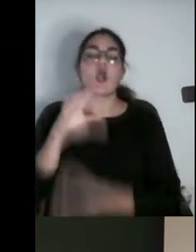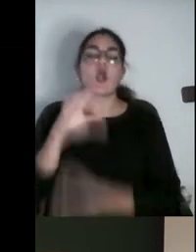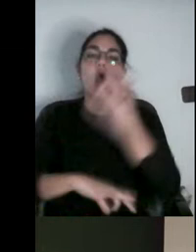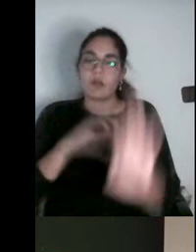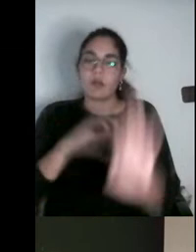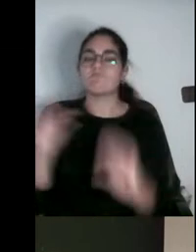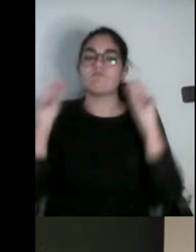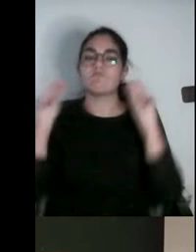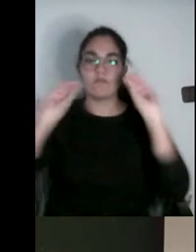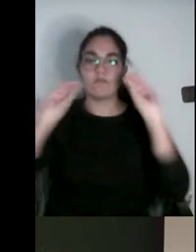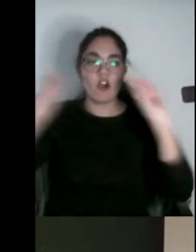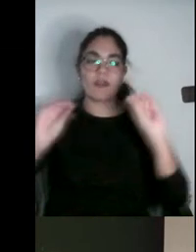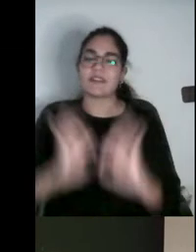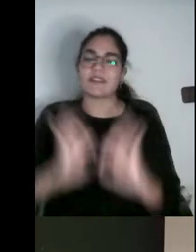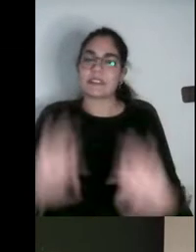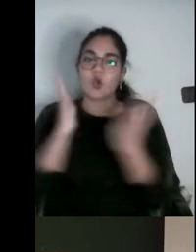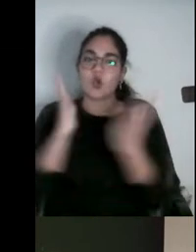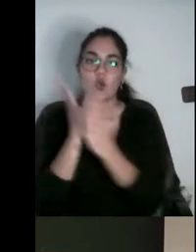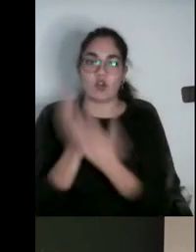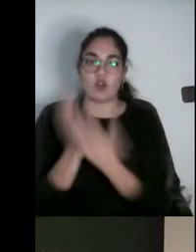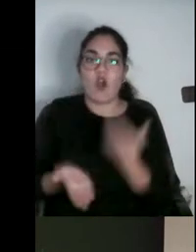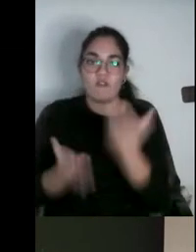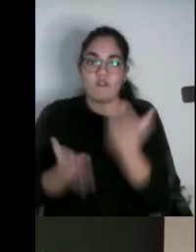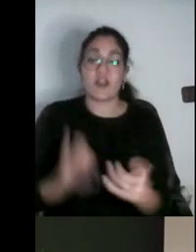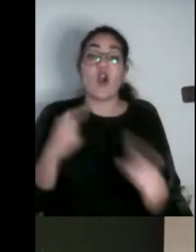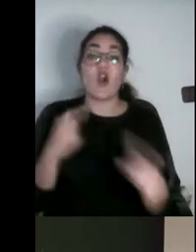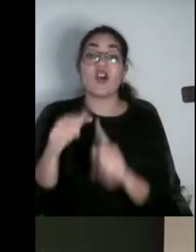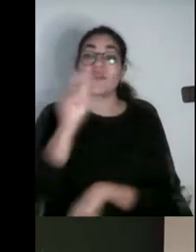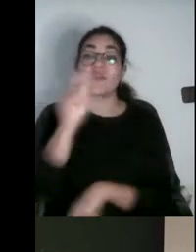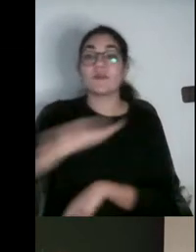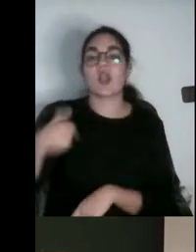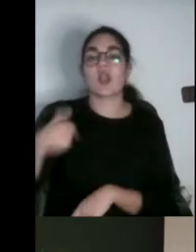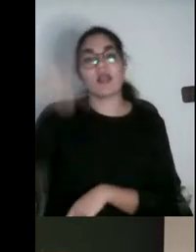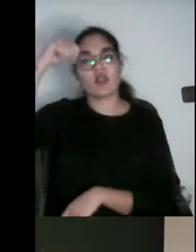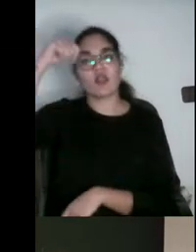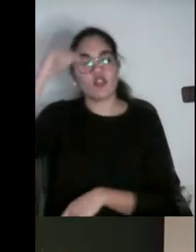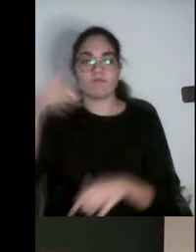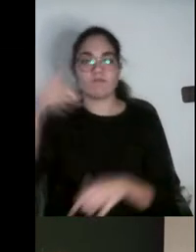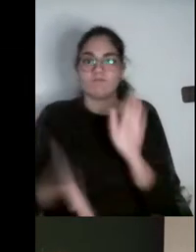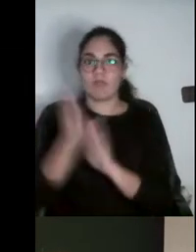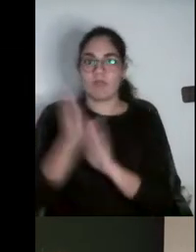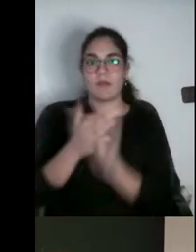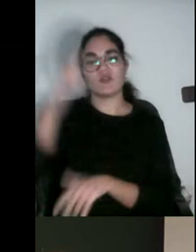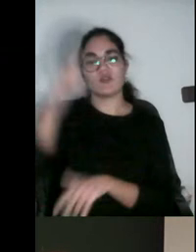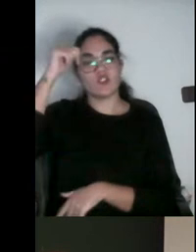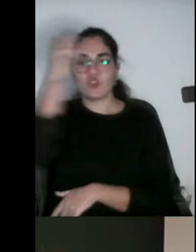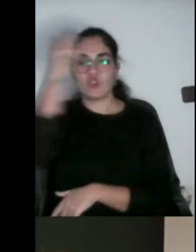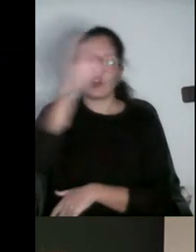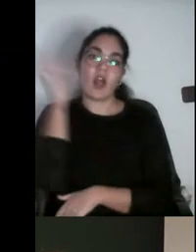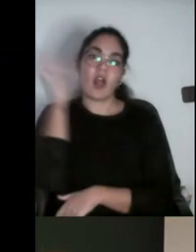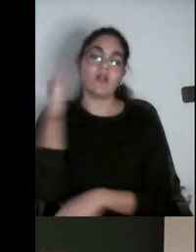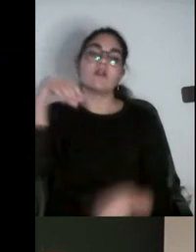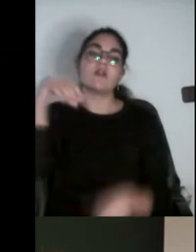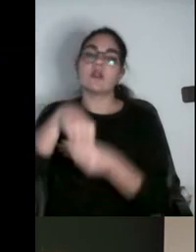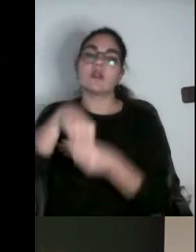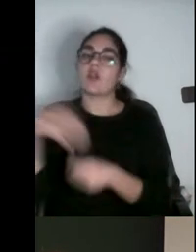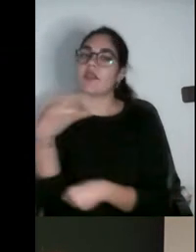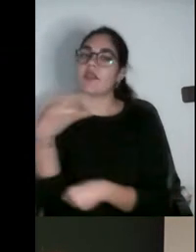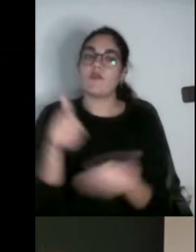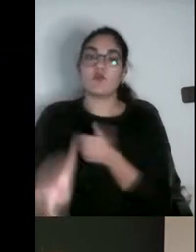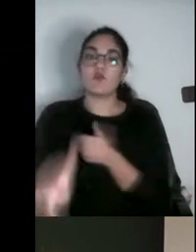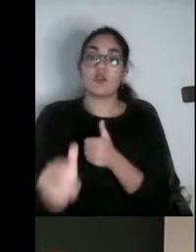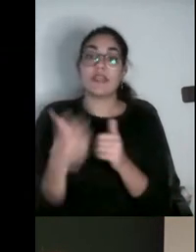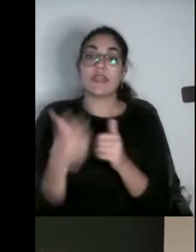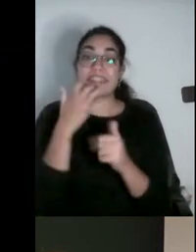el objetivo de que los doctorandos y las doctorandas de la Universidad de Río Juan Carlos incluyeran la perspectiva de género dentro